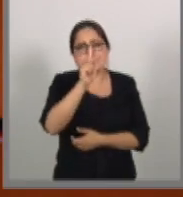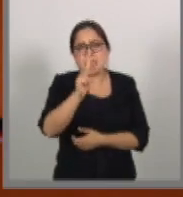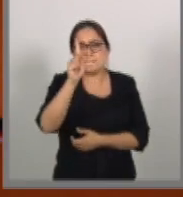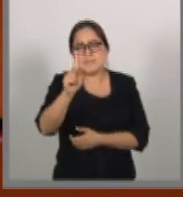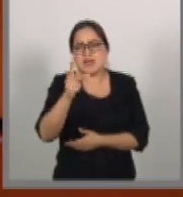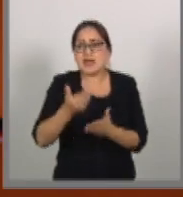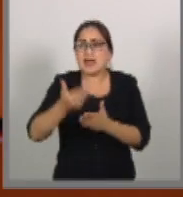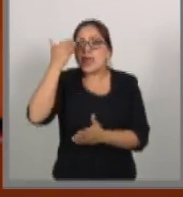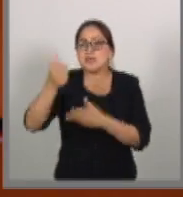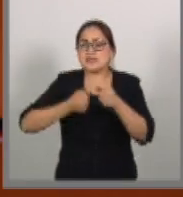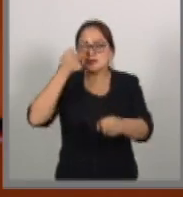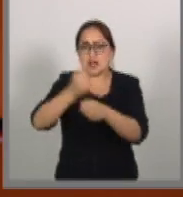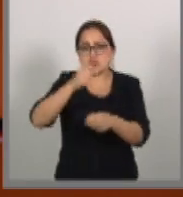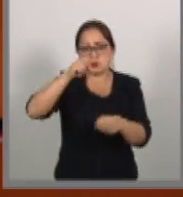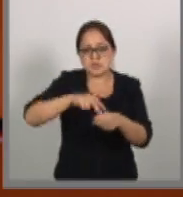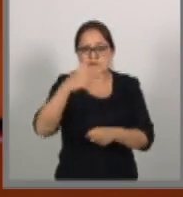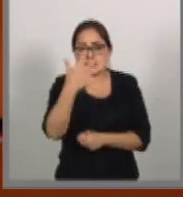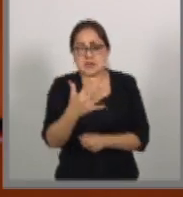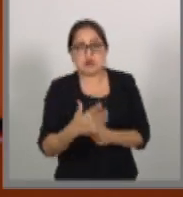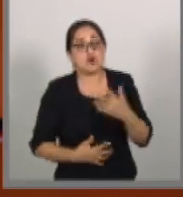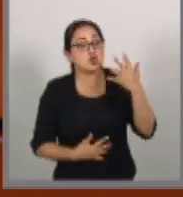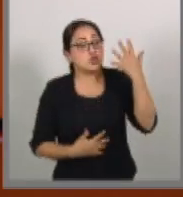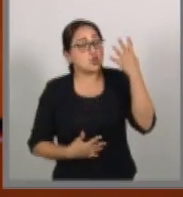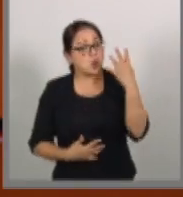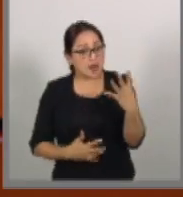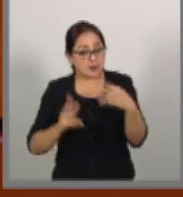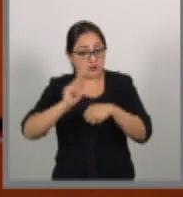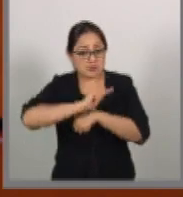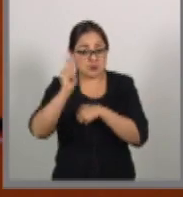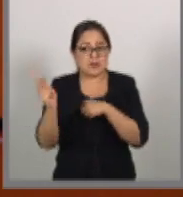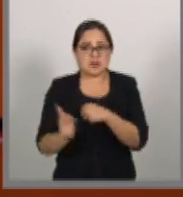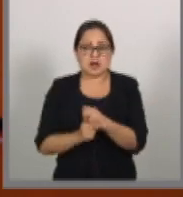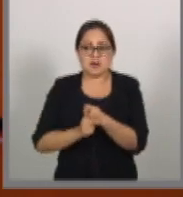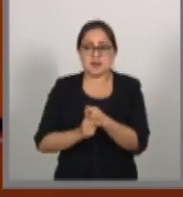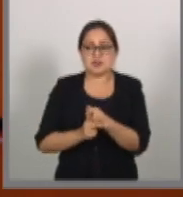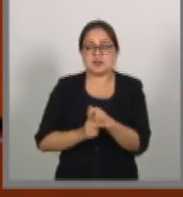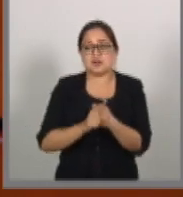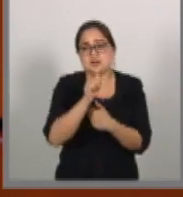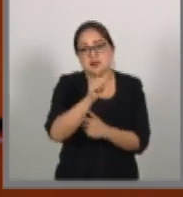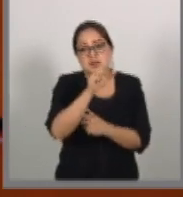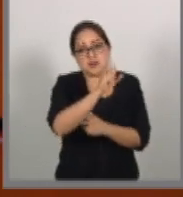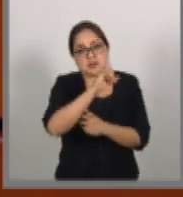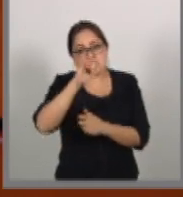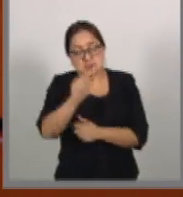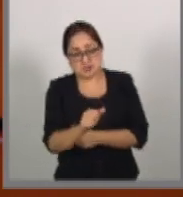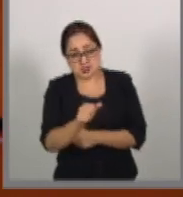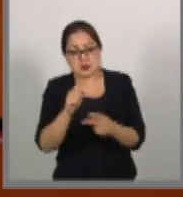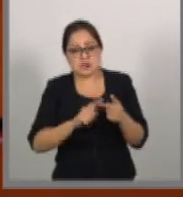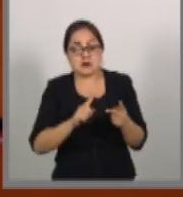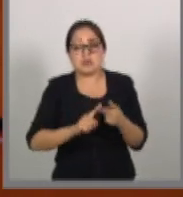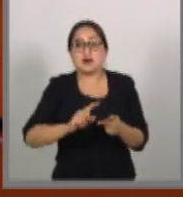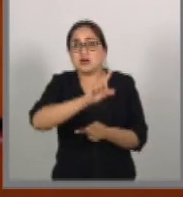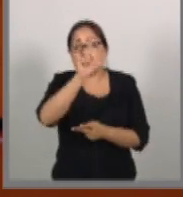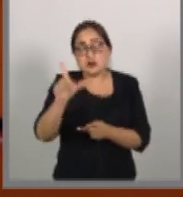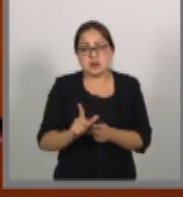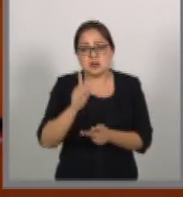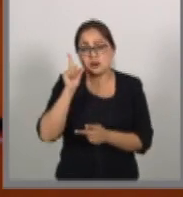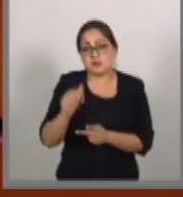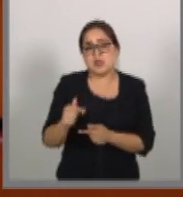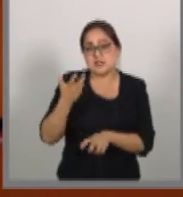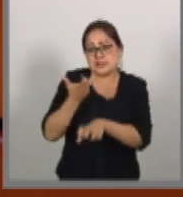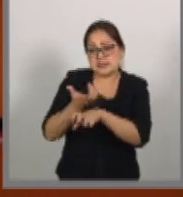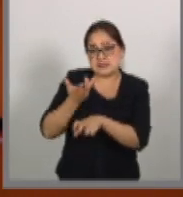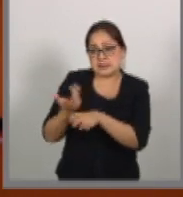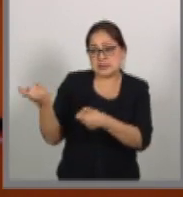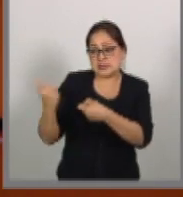con cuatro países en Asia, posteriormente Estados